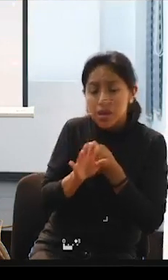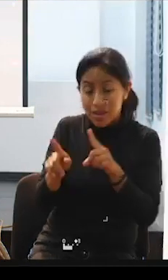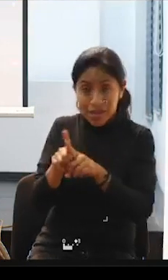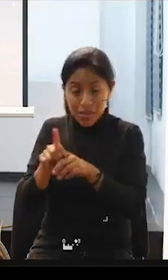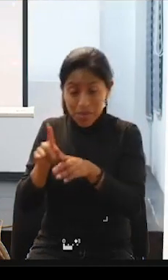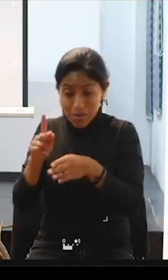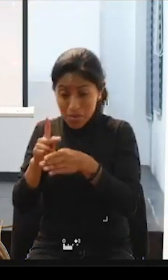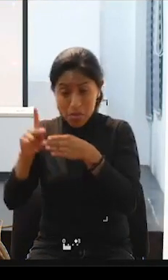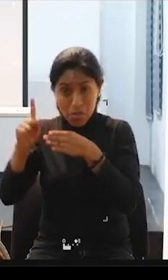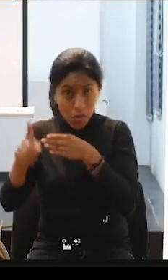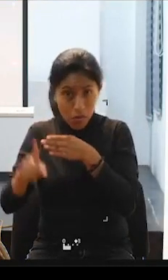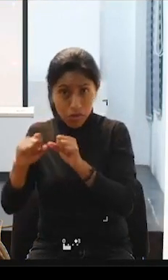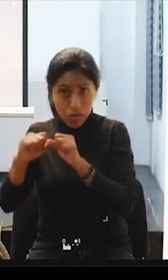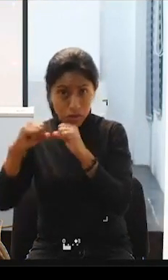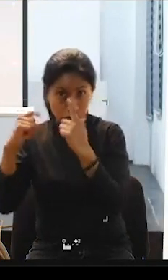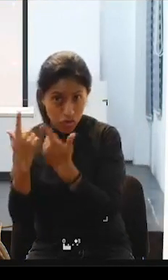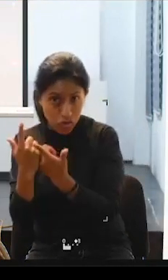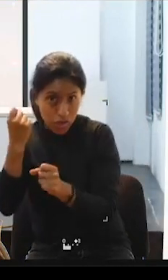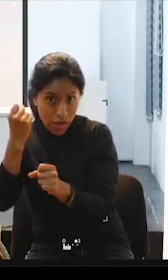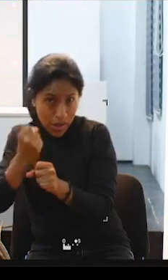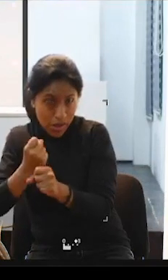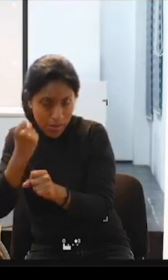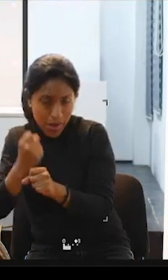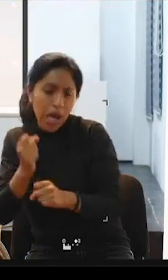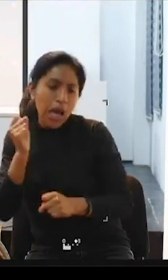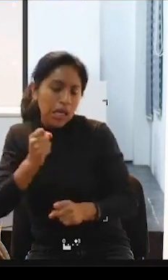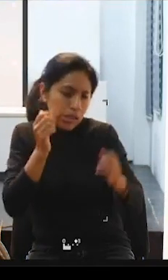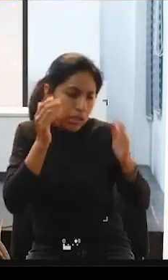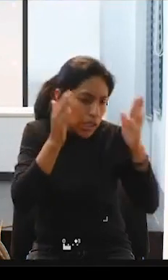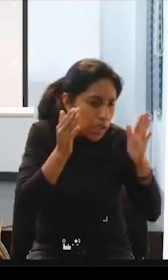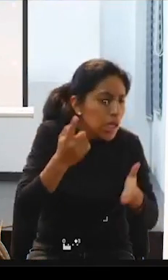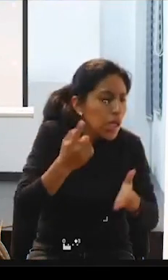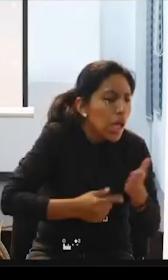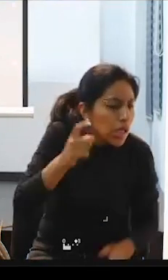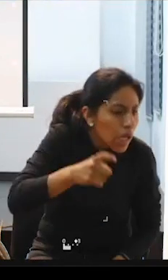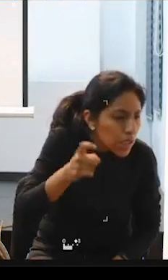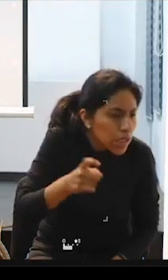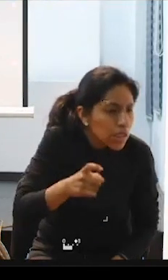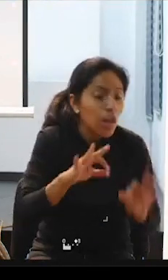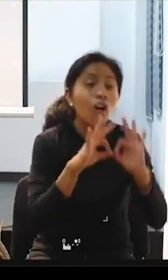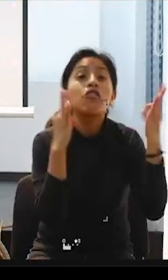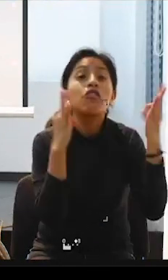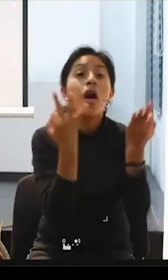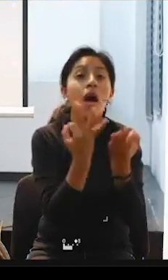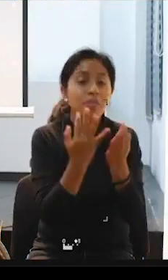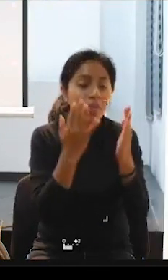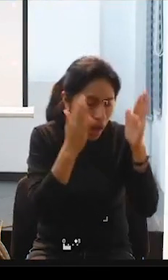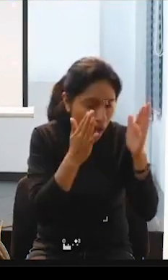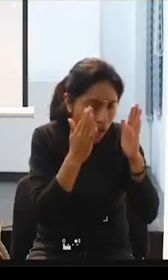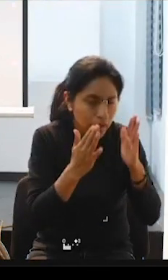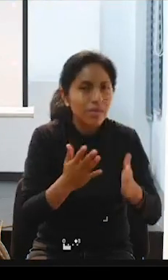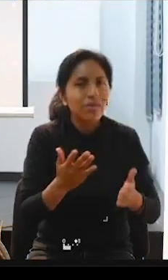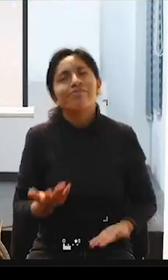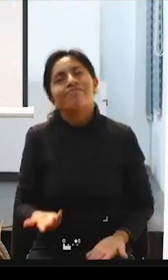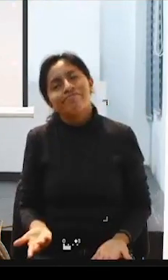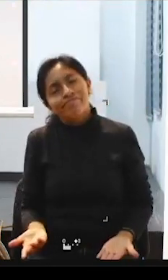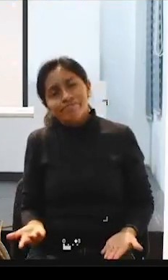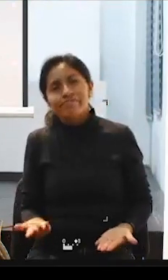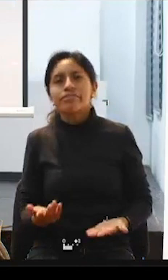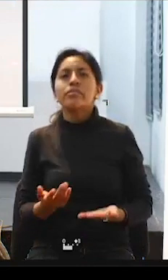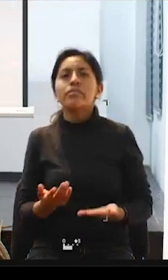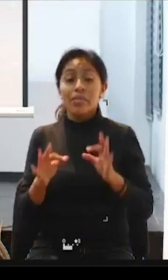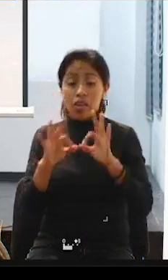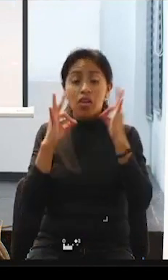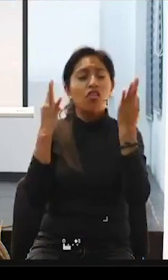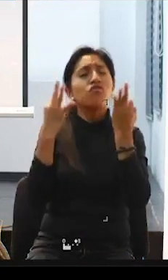hacían todo lo que podían para atender las necesidades de las familias. ¿Cuál era la principal preocupación